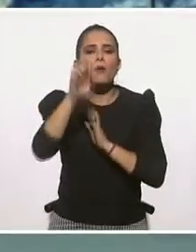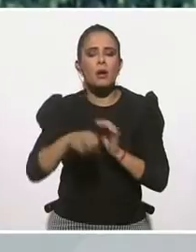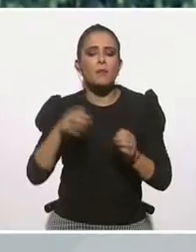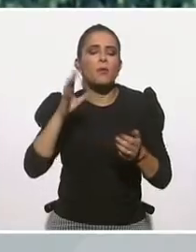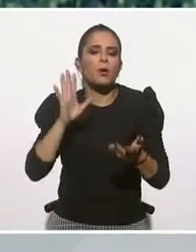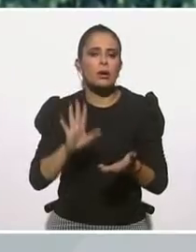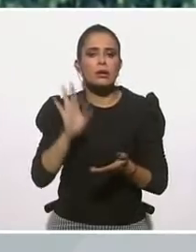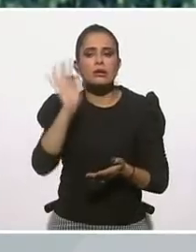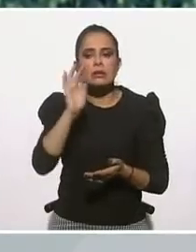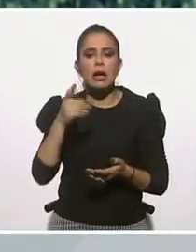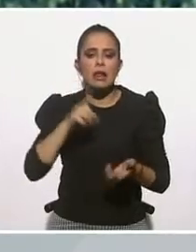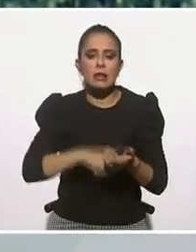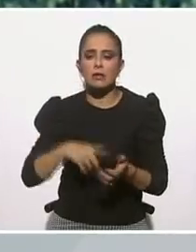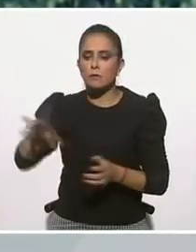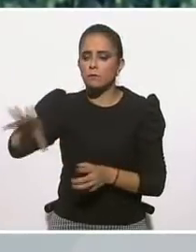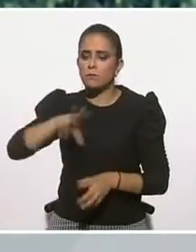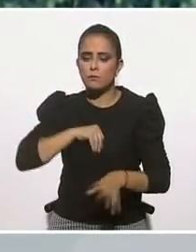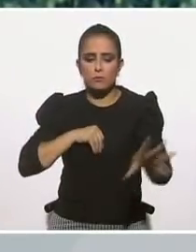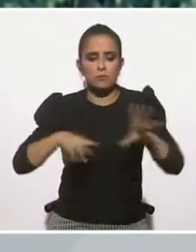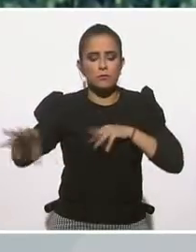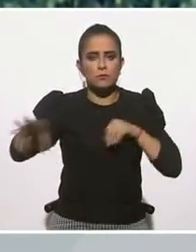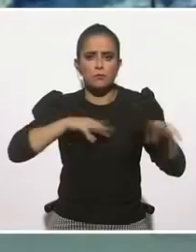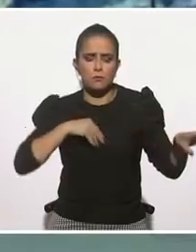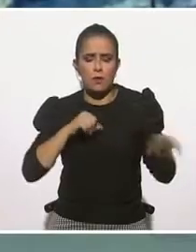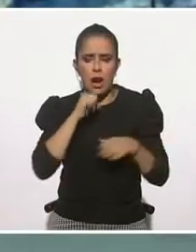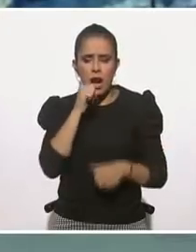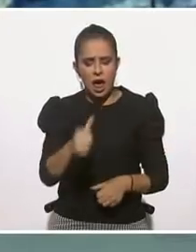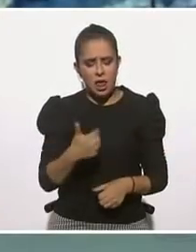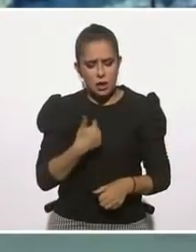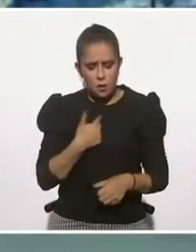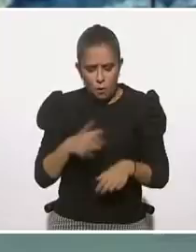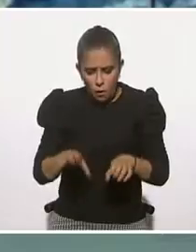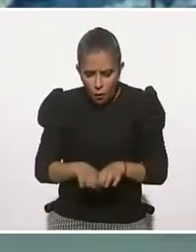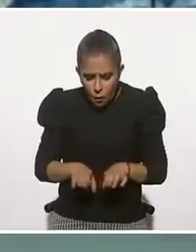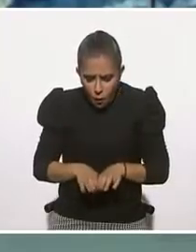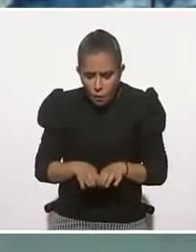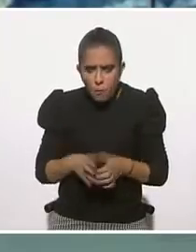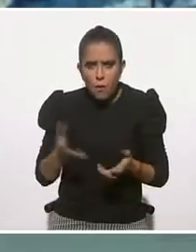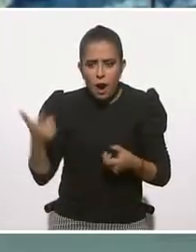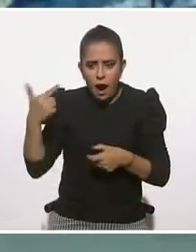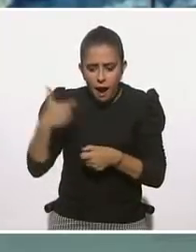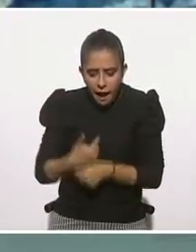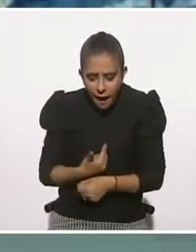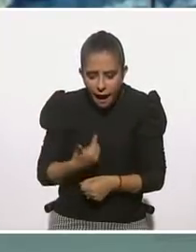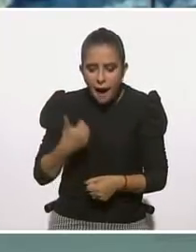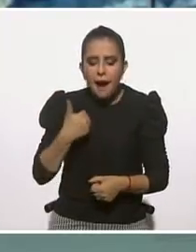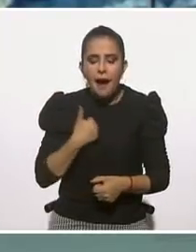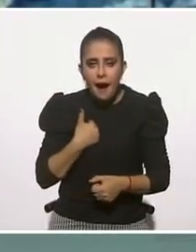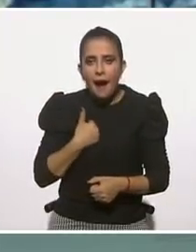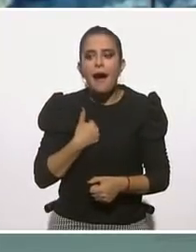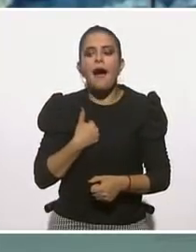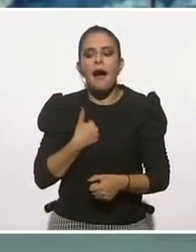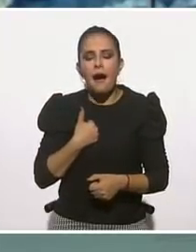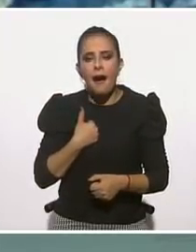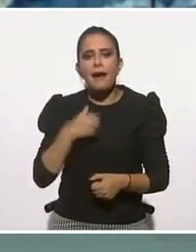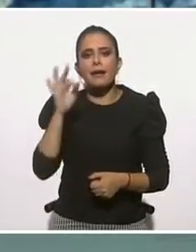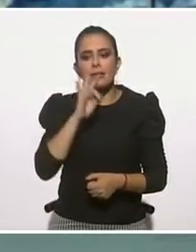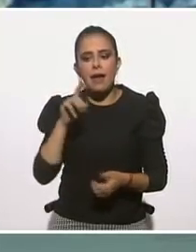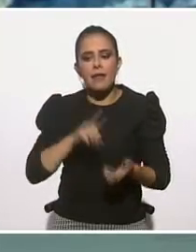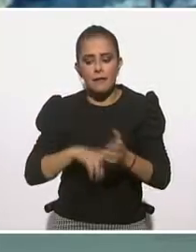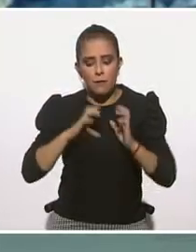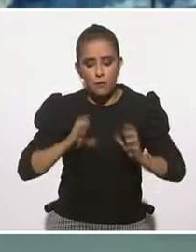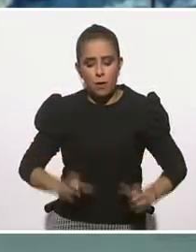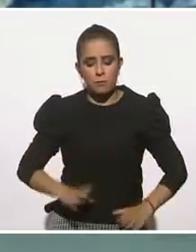inmune funcionó antes que tú. Y eso evidentemente es algo que ni siquiera fuiste consciente que fuiste aprendiendo. A lo mejor tuviste un buen sistema